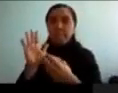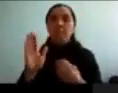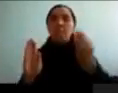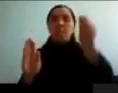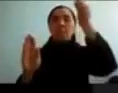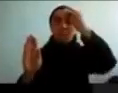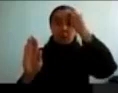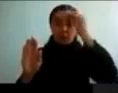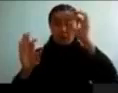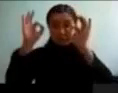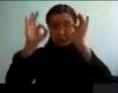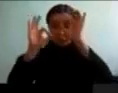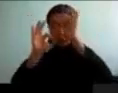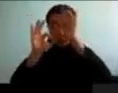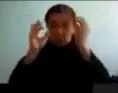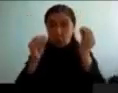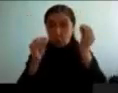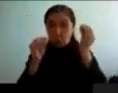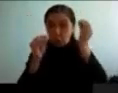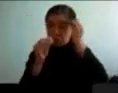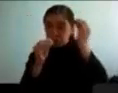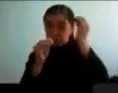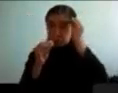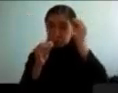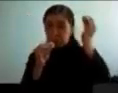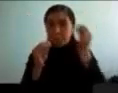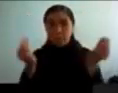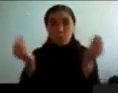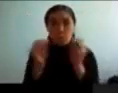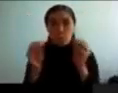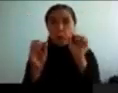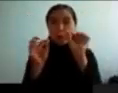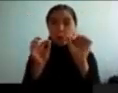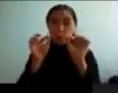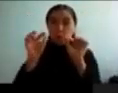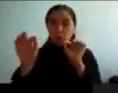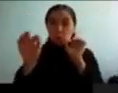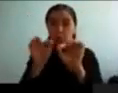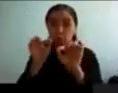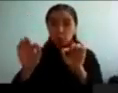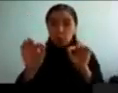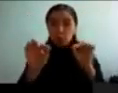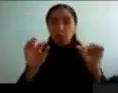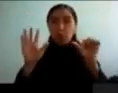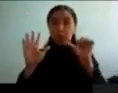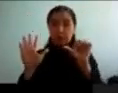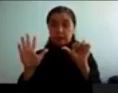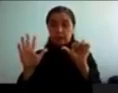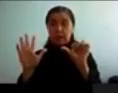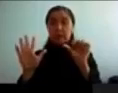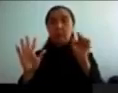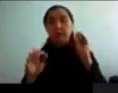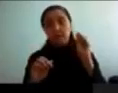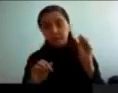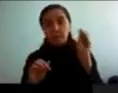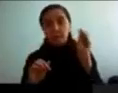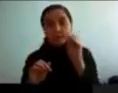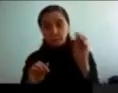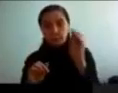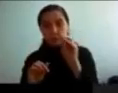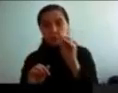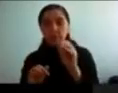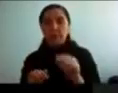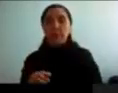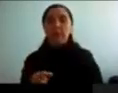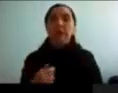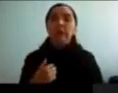los sugades. Después, más puntos, y al final tenían que memorizar seis puntos. O casi en el límite de demoridad. ¿Por qué? Porque al final venía un puntito y tenían que decidir si ese punto